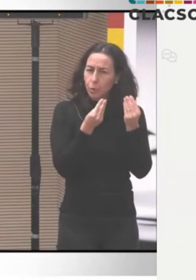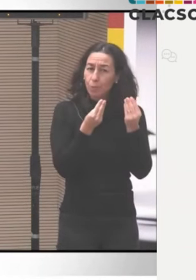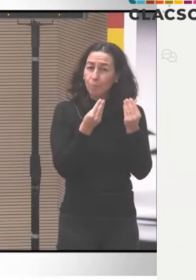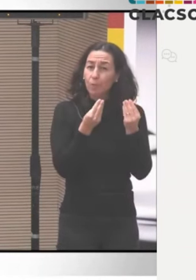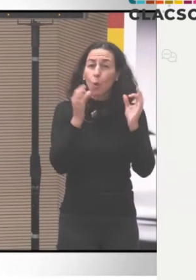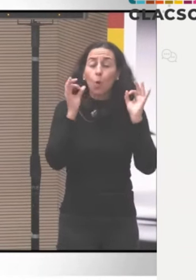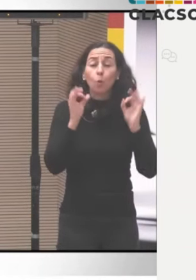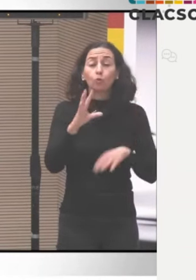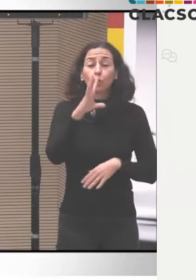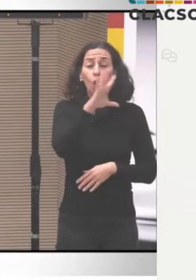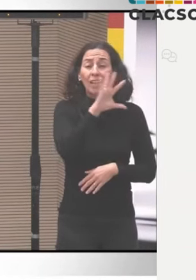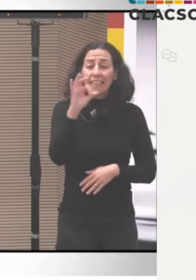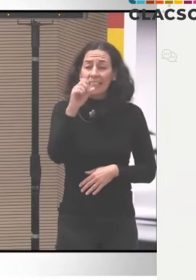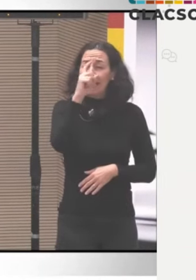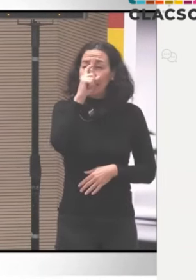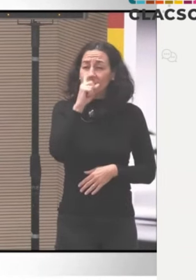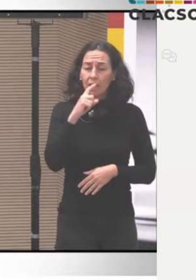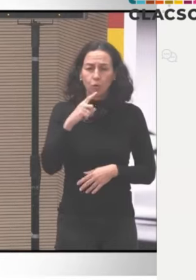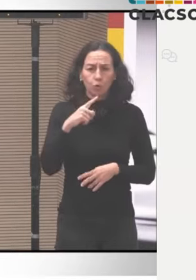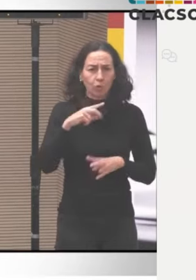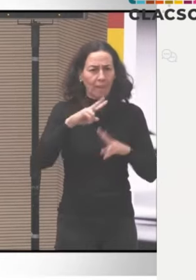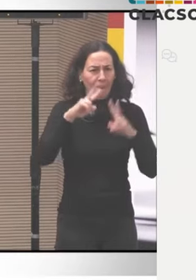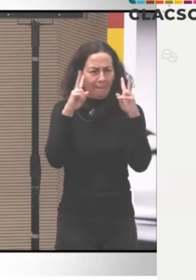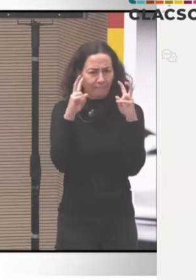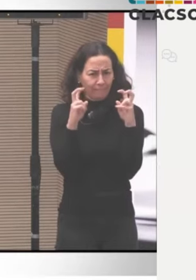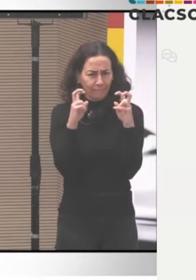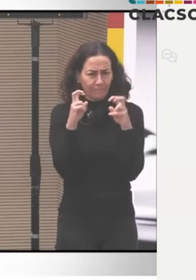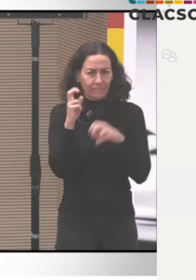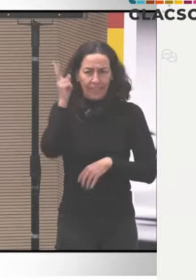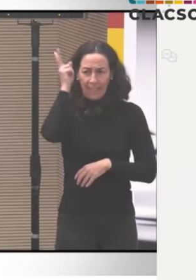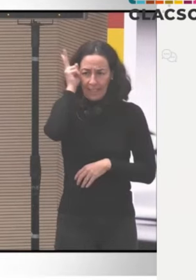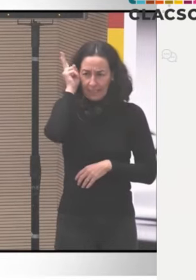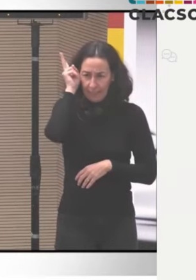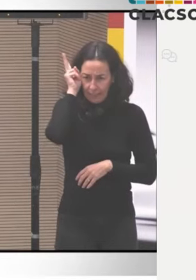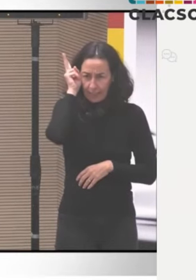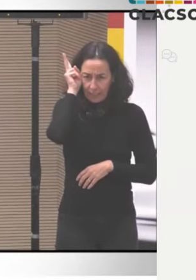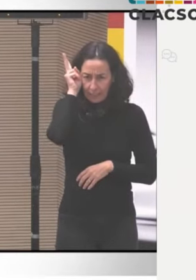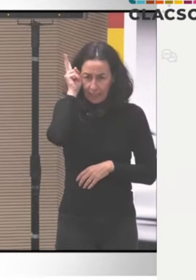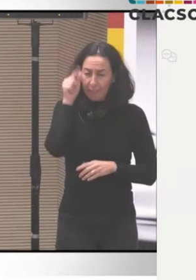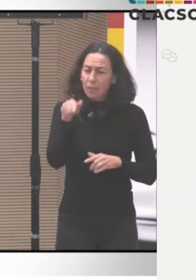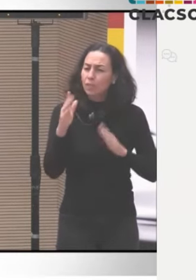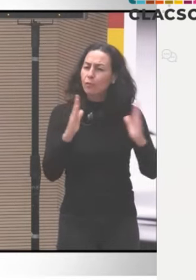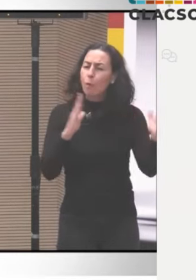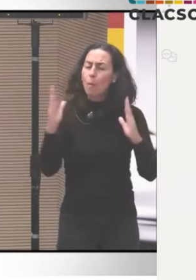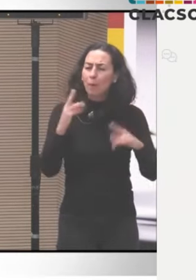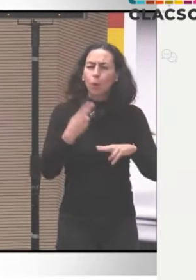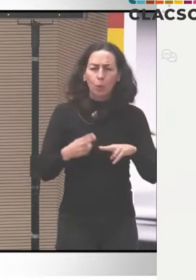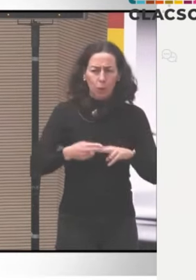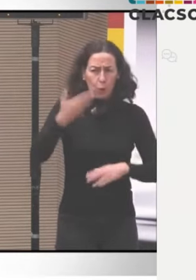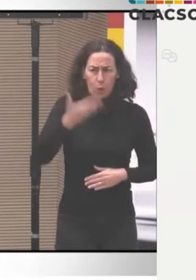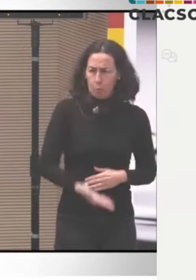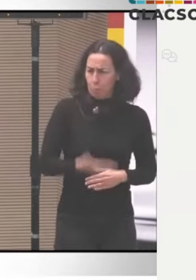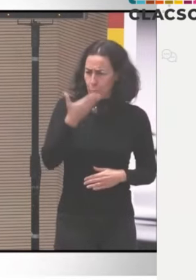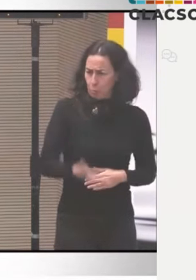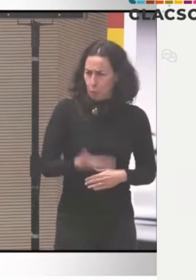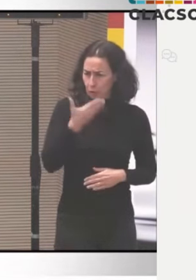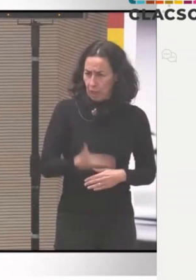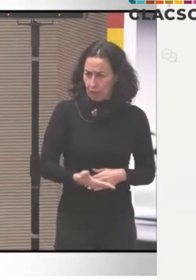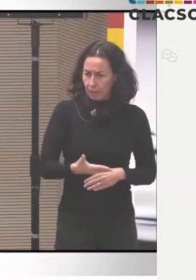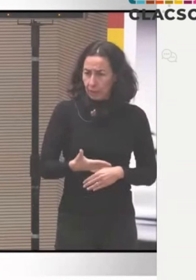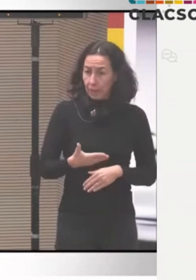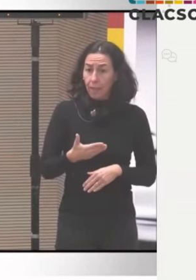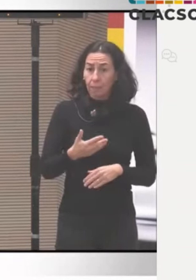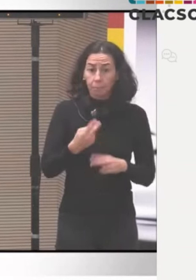en que nuestra región, la forma como nosotros nos integramos al capitalismo en una escala